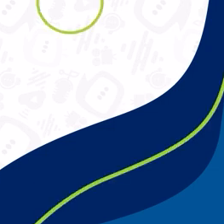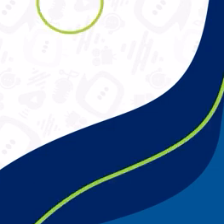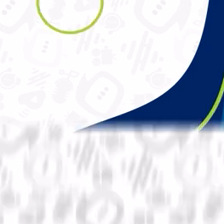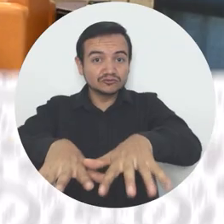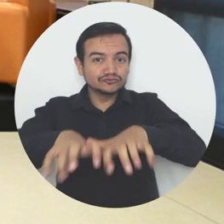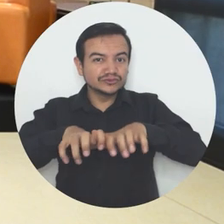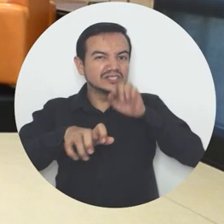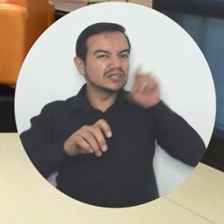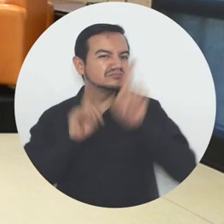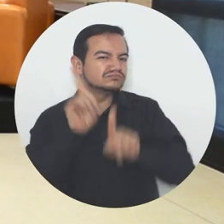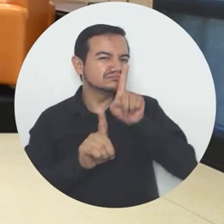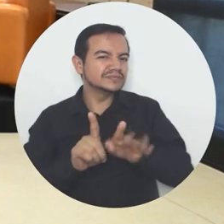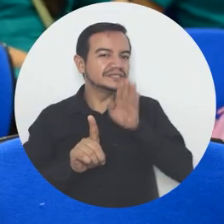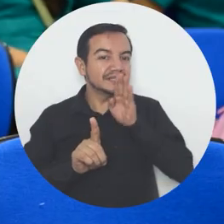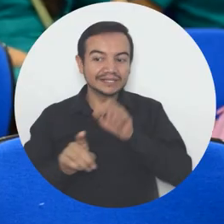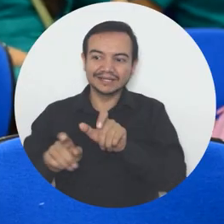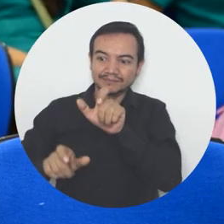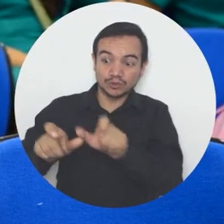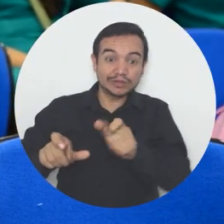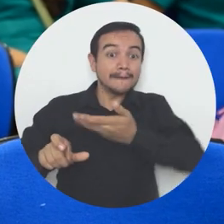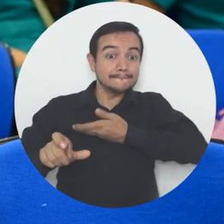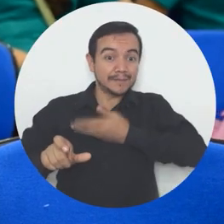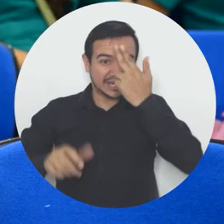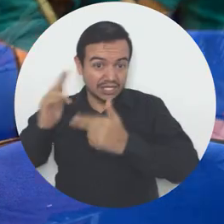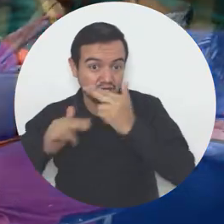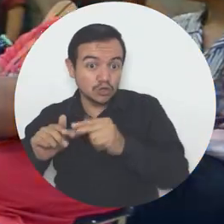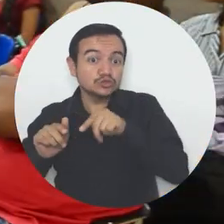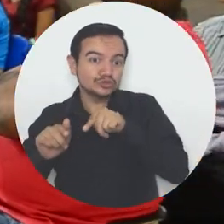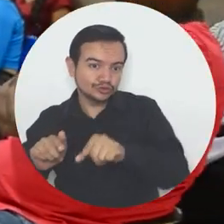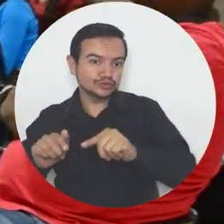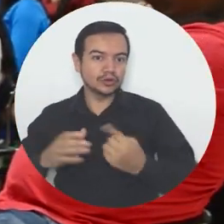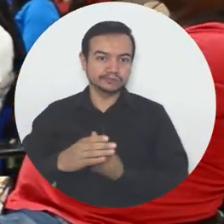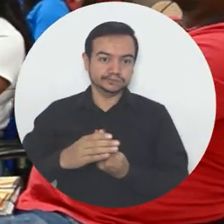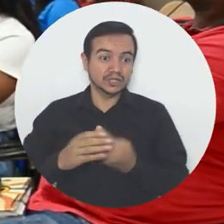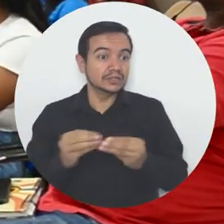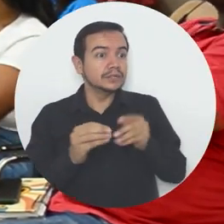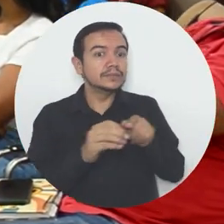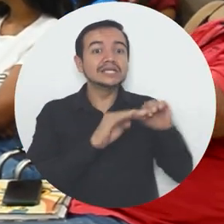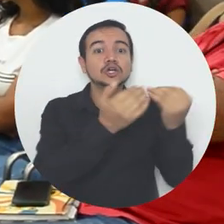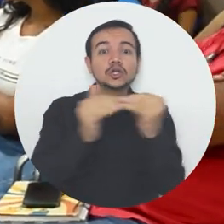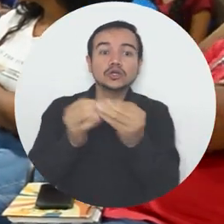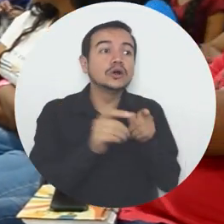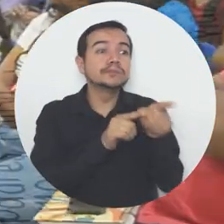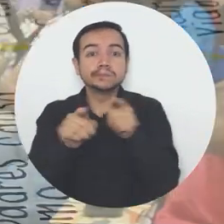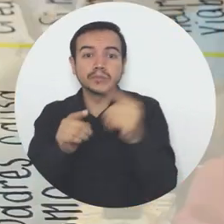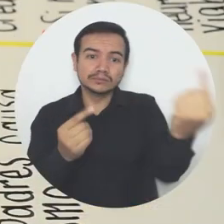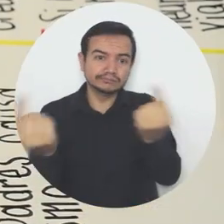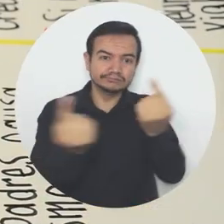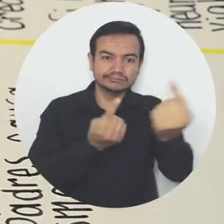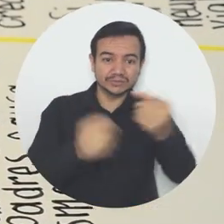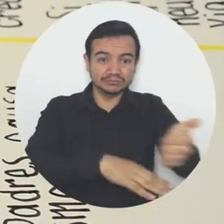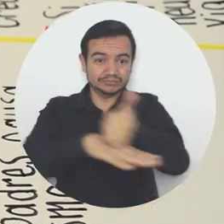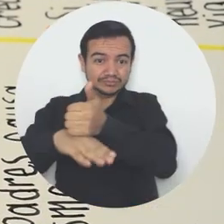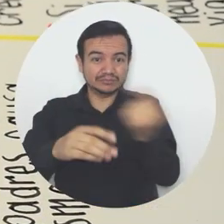En el evento participaron madres de personas que tienen esta condición, docentes y directivos de instituciones educativas de Santa Marta y